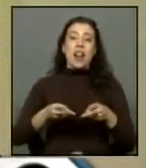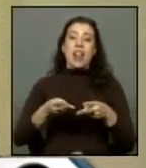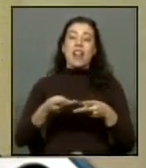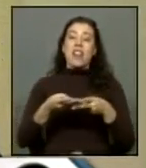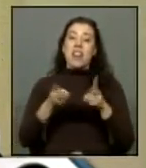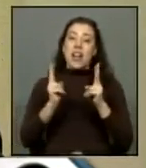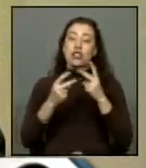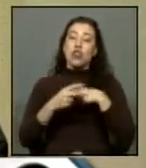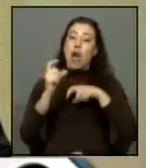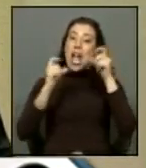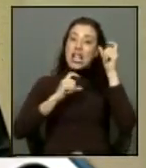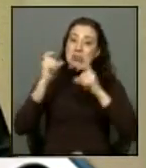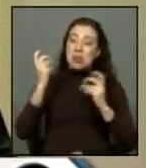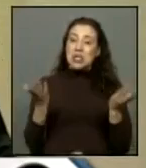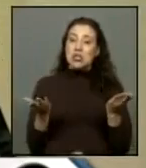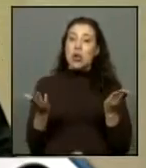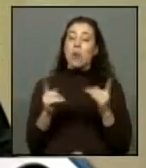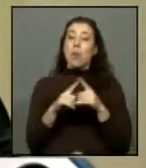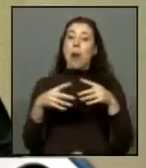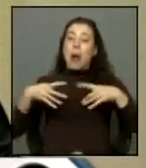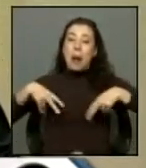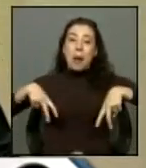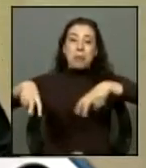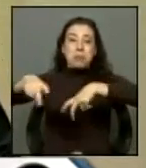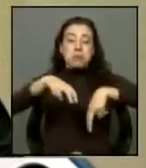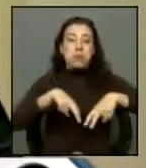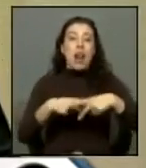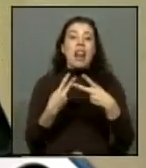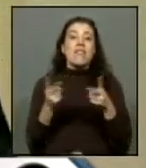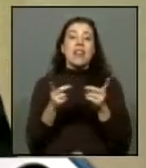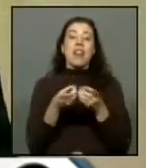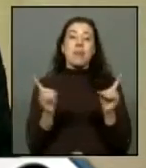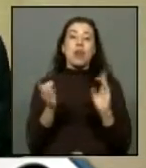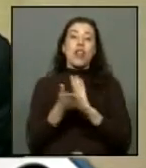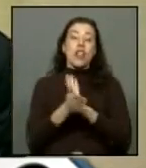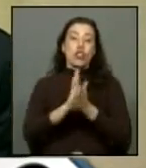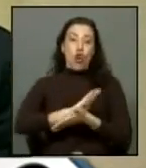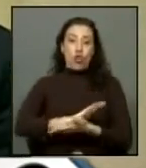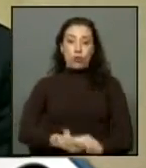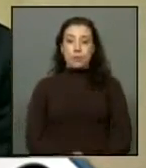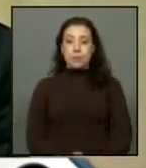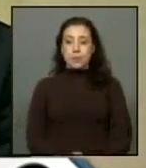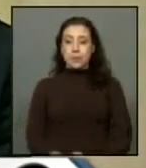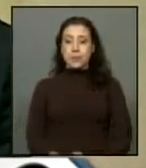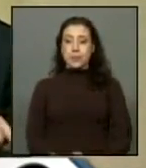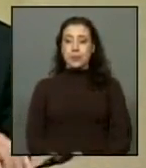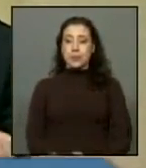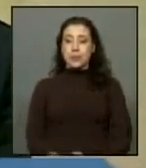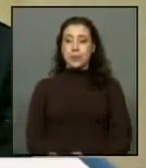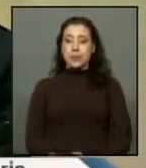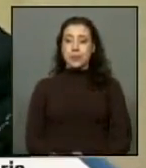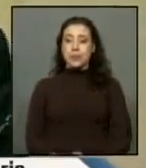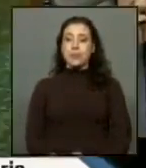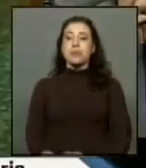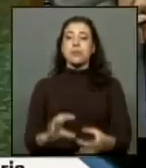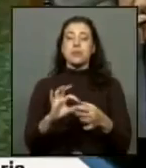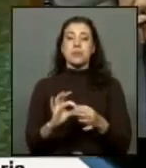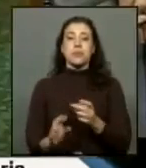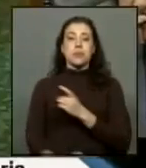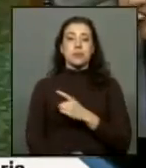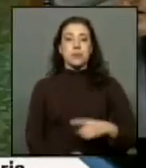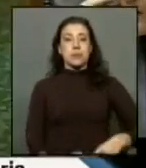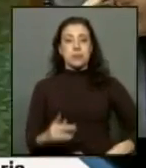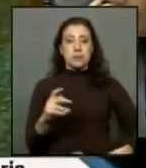expresarse a movilizarse y a tener libertad democrática es de todos muchas gracias Presidente muchas gracias diputado señor Kast